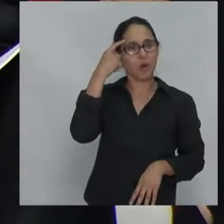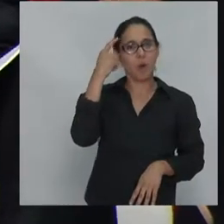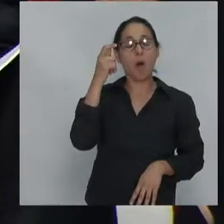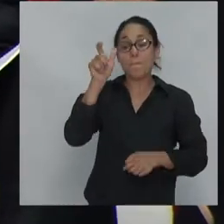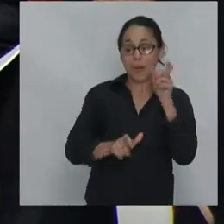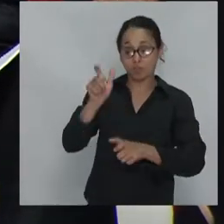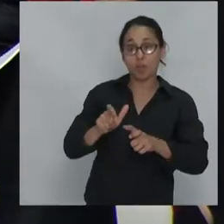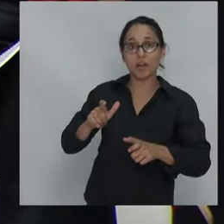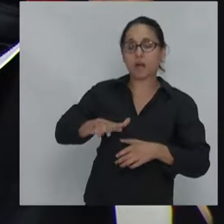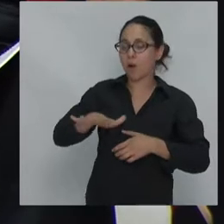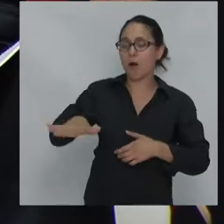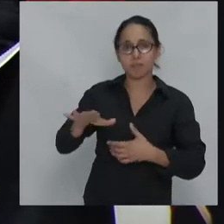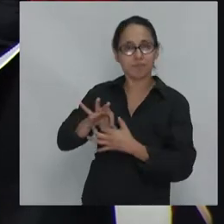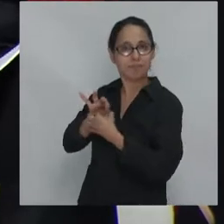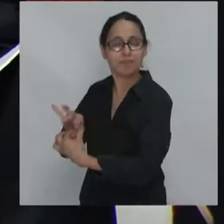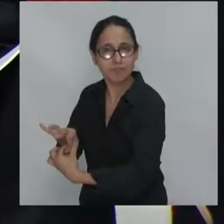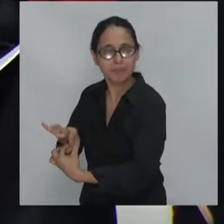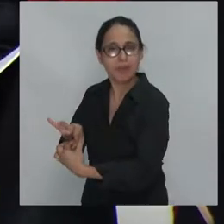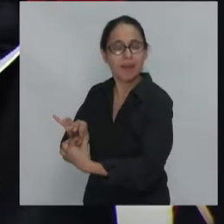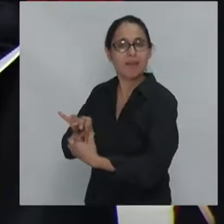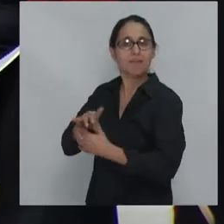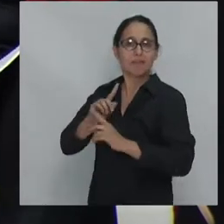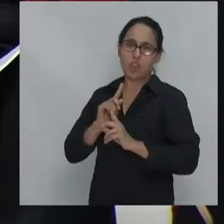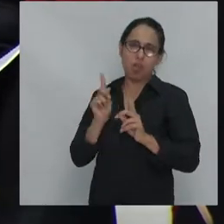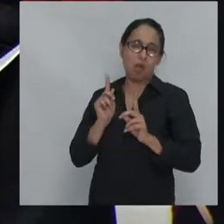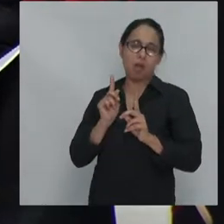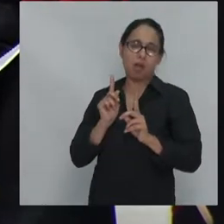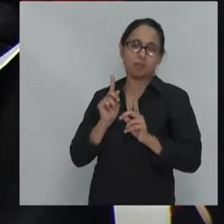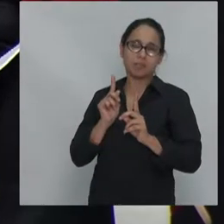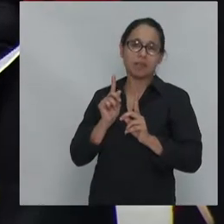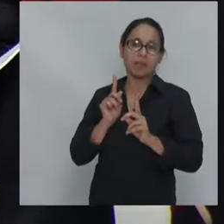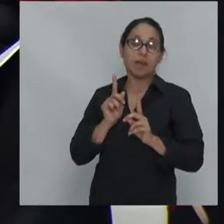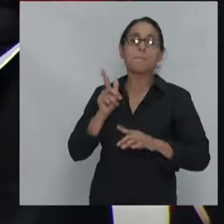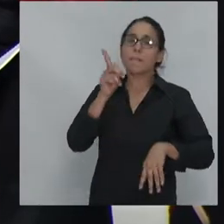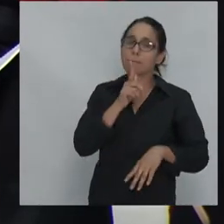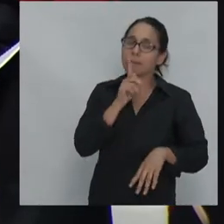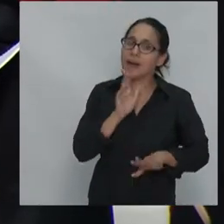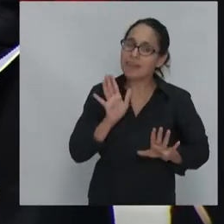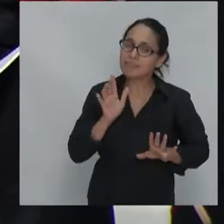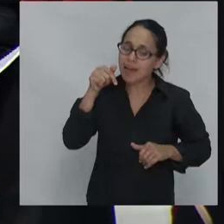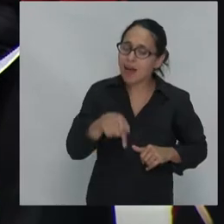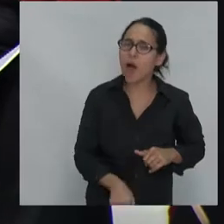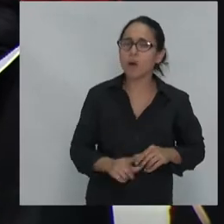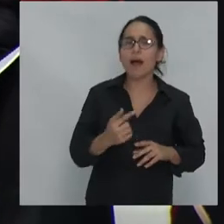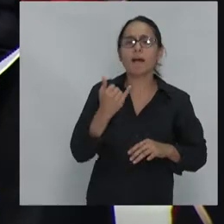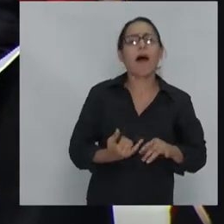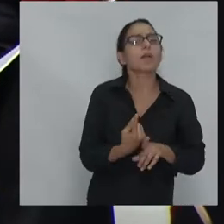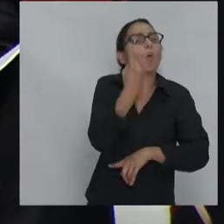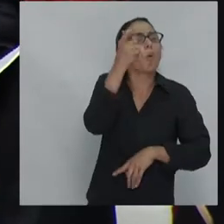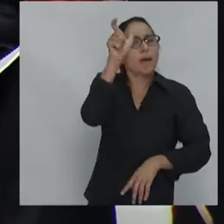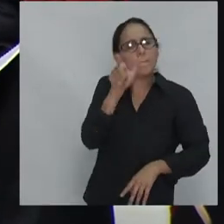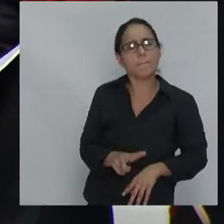llamo populistas de derecha son fascistas. Para mí hay un, actualmente hay un personaje al cual